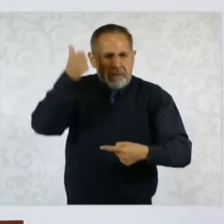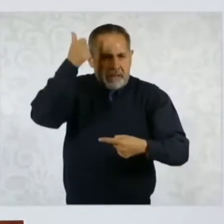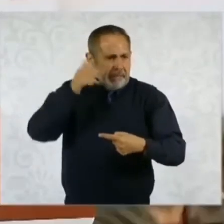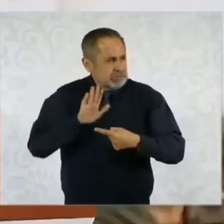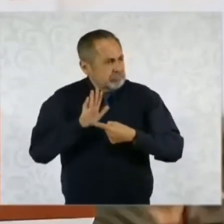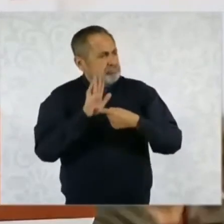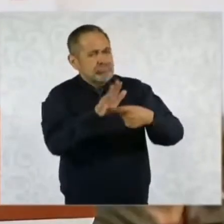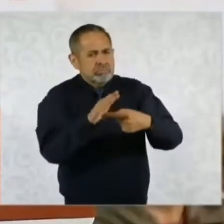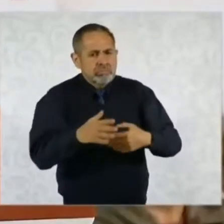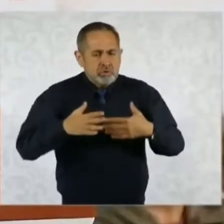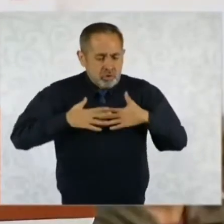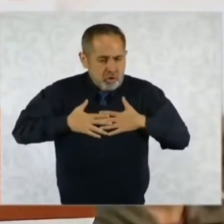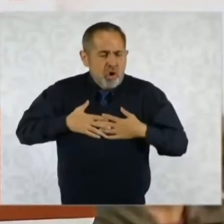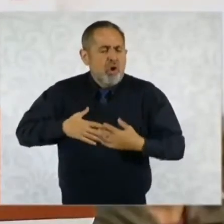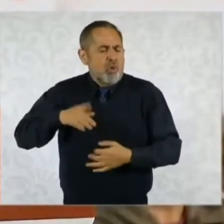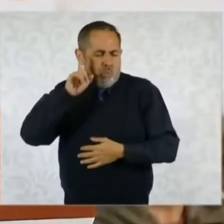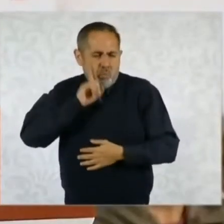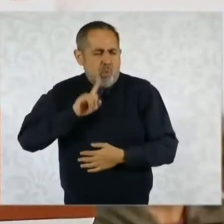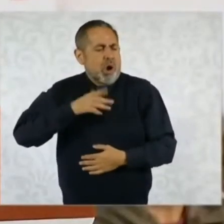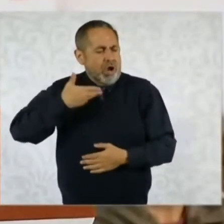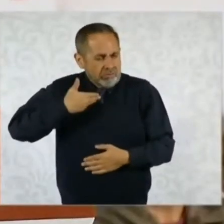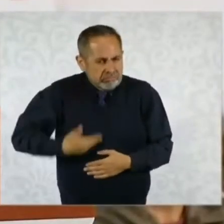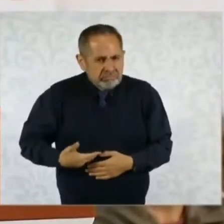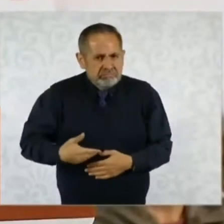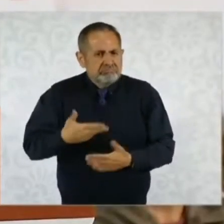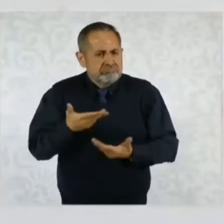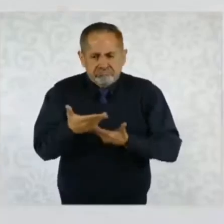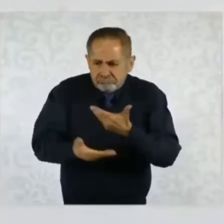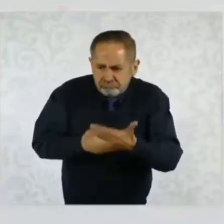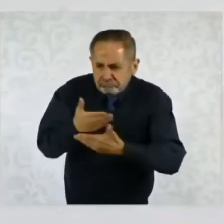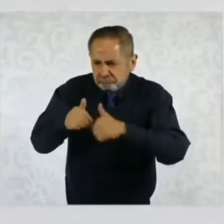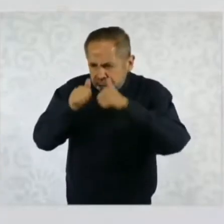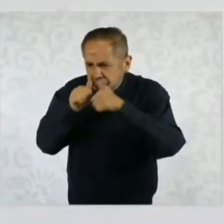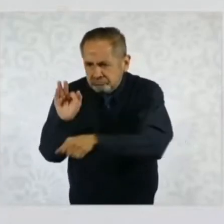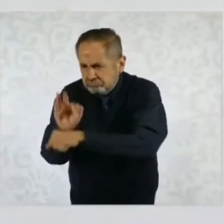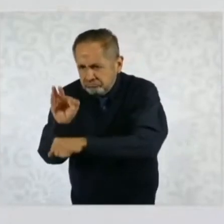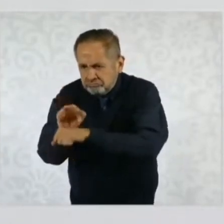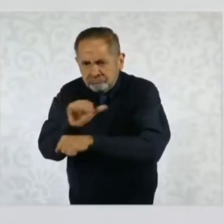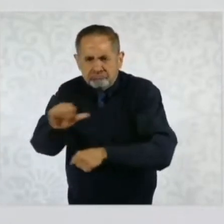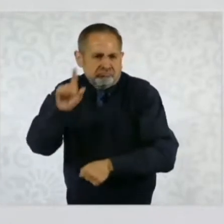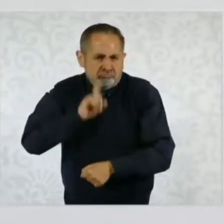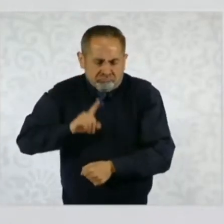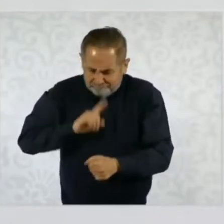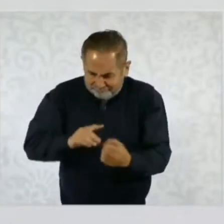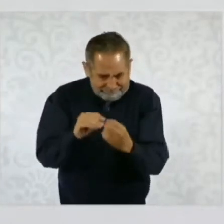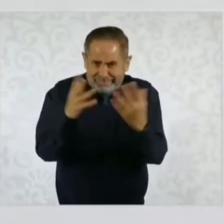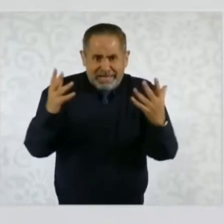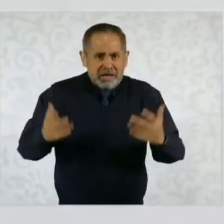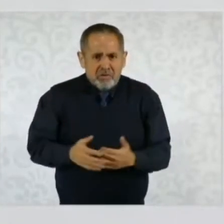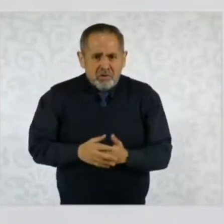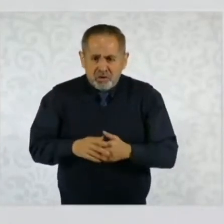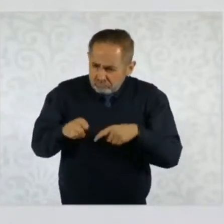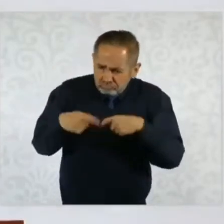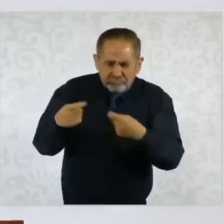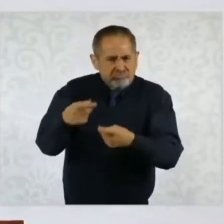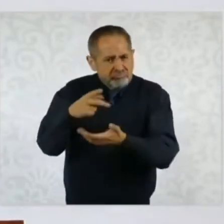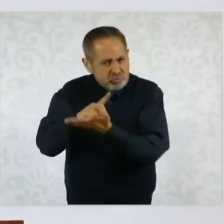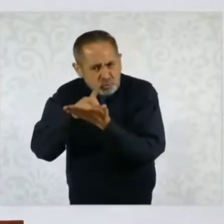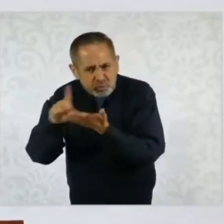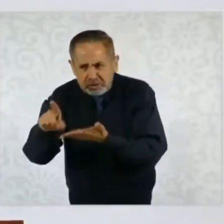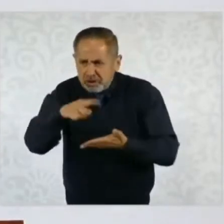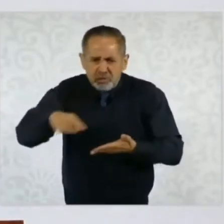como mujer, pues vamos a atender, defender a las mujeres y a garantizar sus derechos.